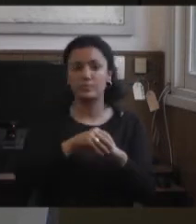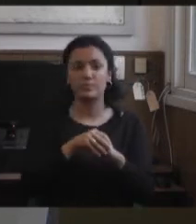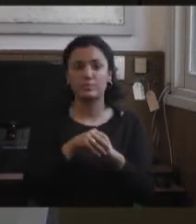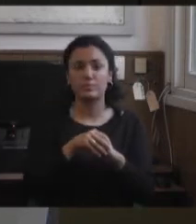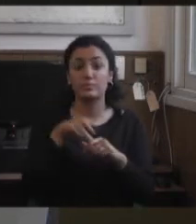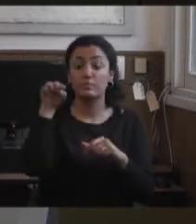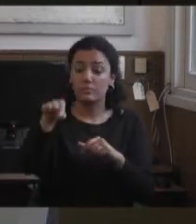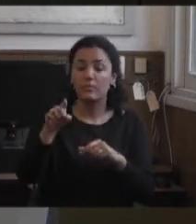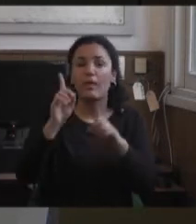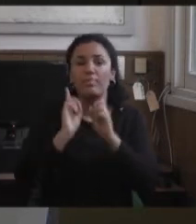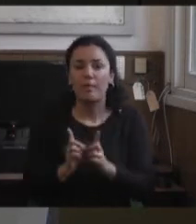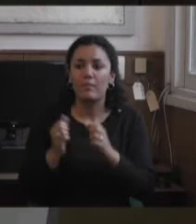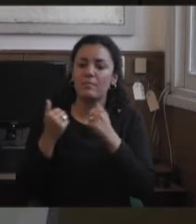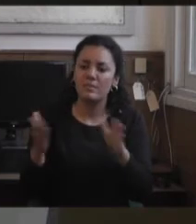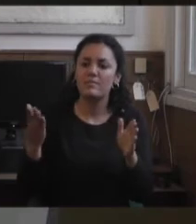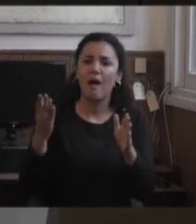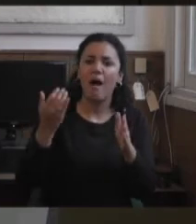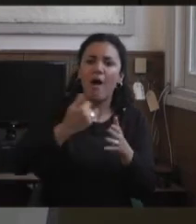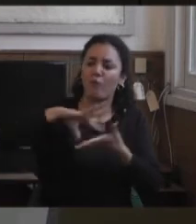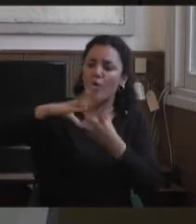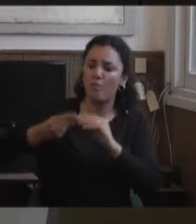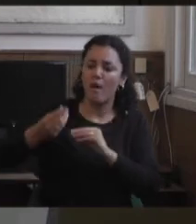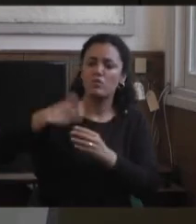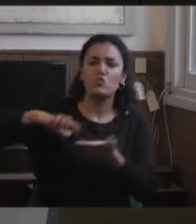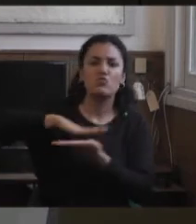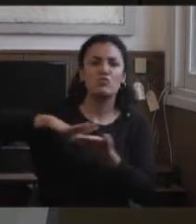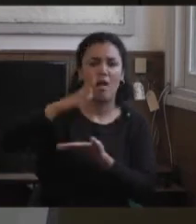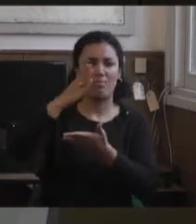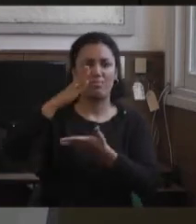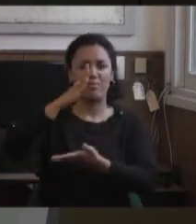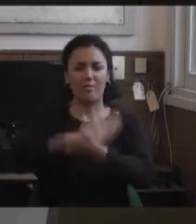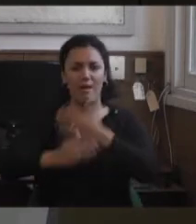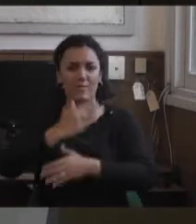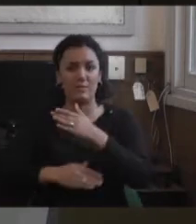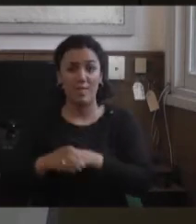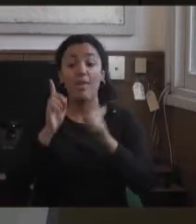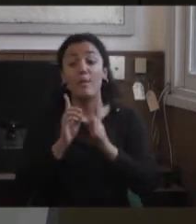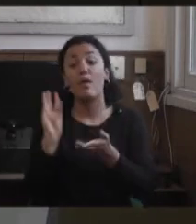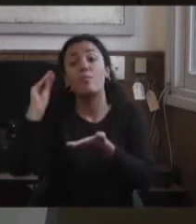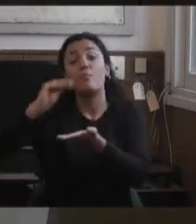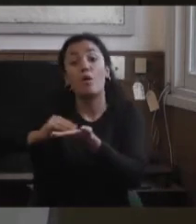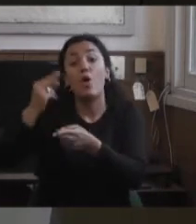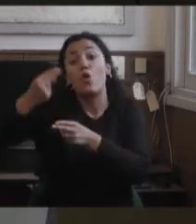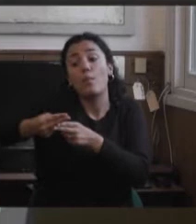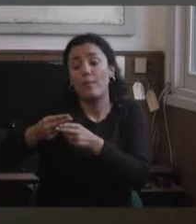Que son los que empezaron a hablar del modelo social de la discapacidad, pero ante todo por ser personas en situación de discapacidad.